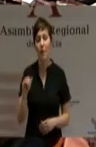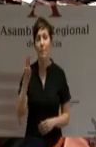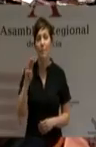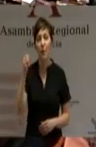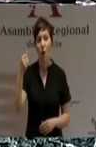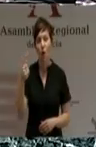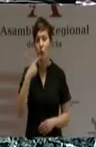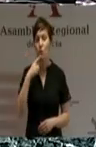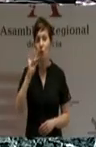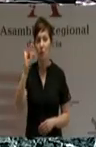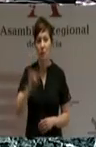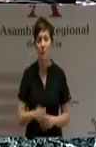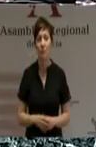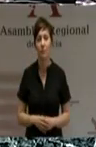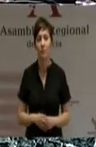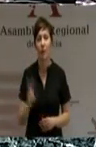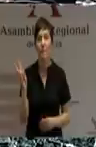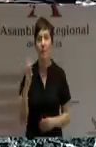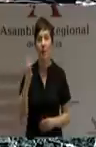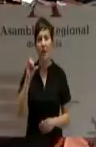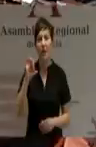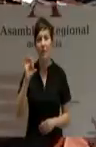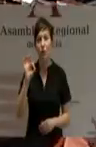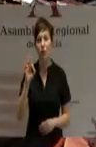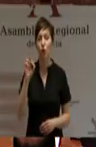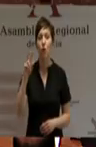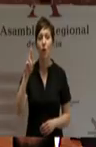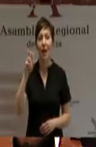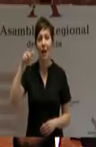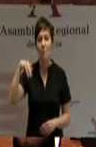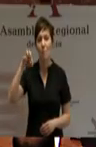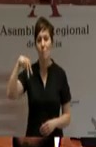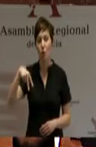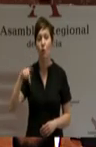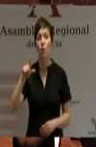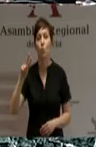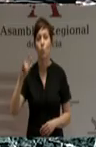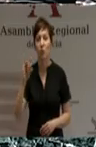Sí. Valcárcel Siso Ramón Luis. Sí.